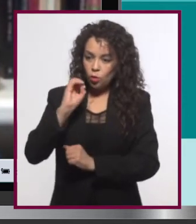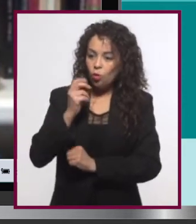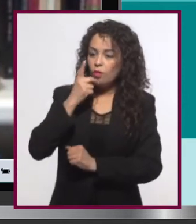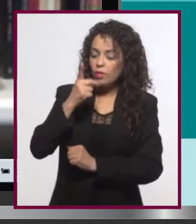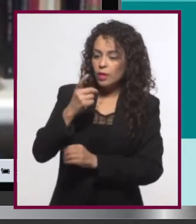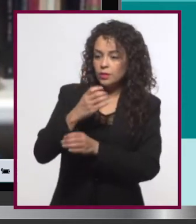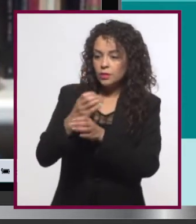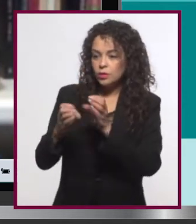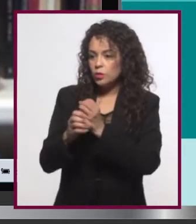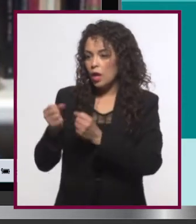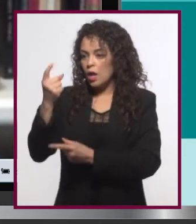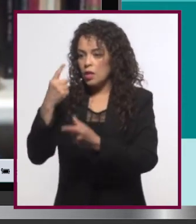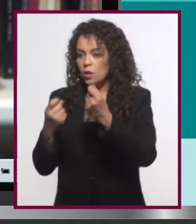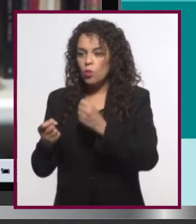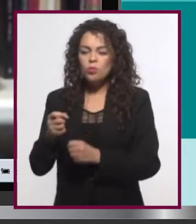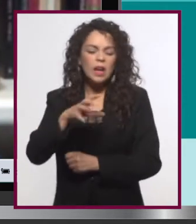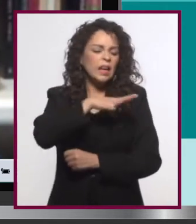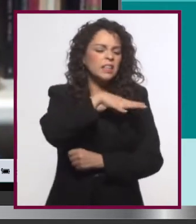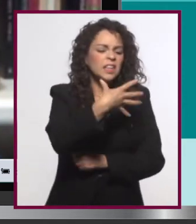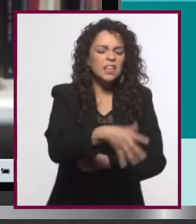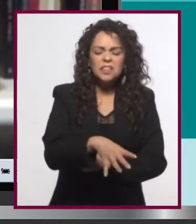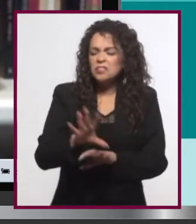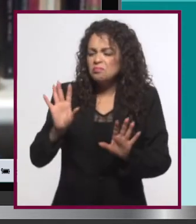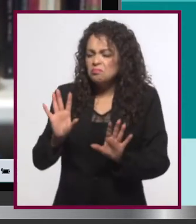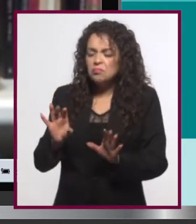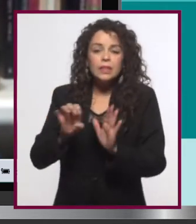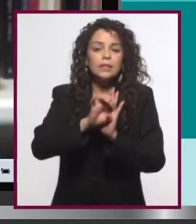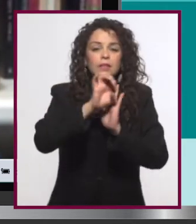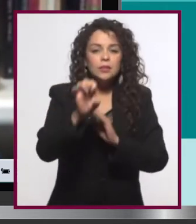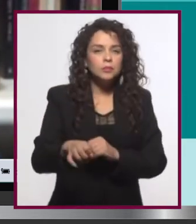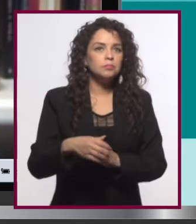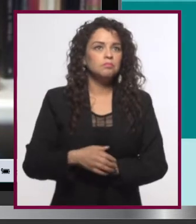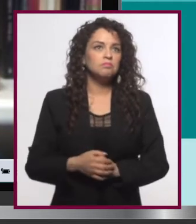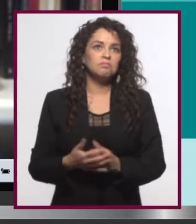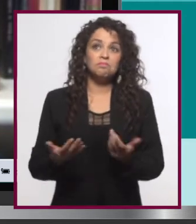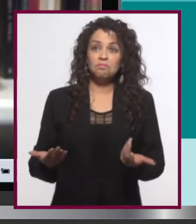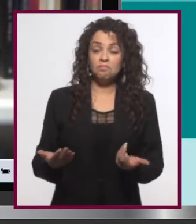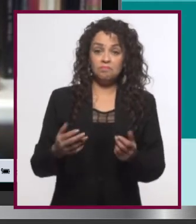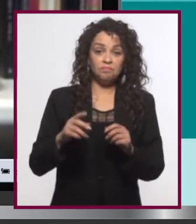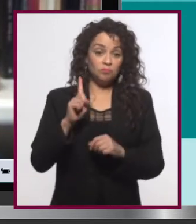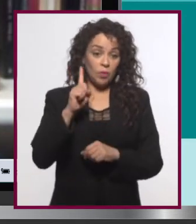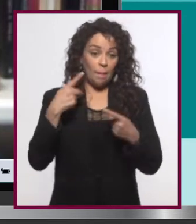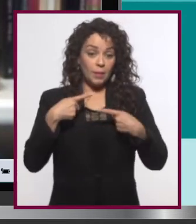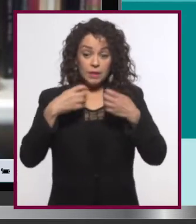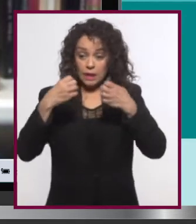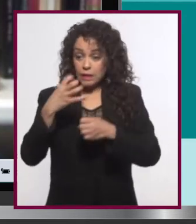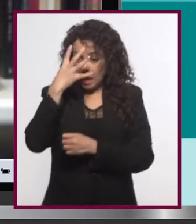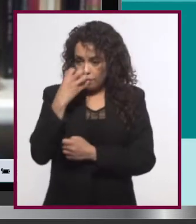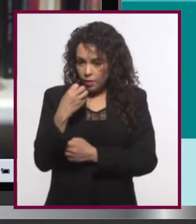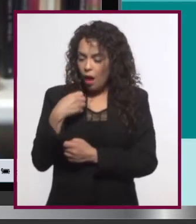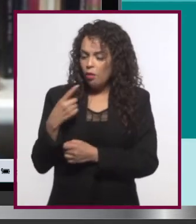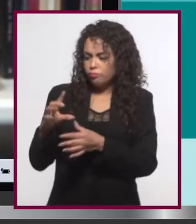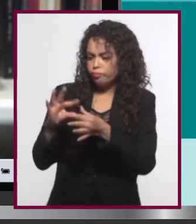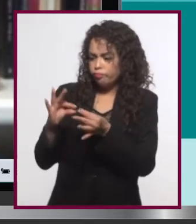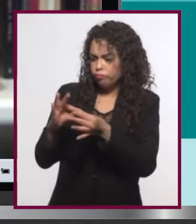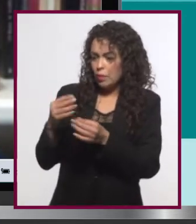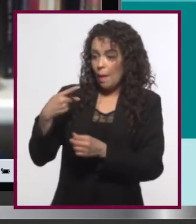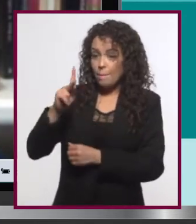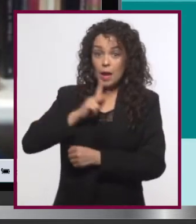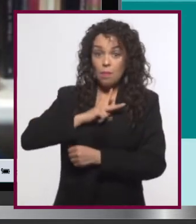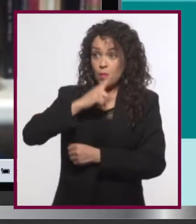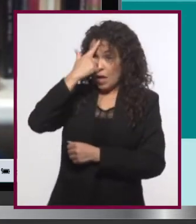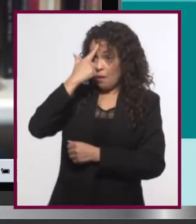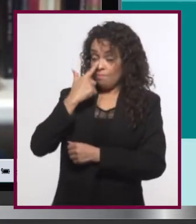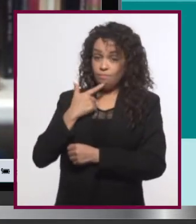decir ciertas cosas de una manera más general. Es decir, puedo hablar de una persona que está triste, por ejemplo, sin